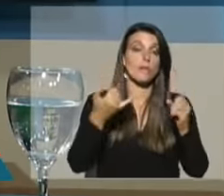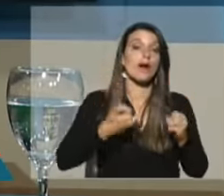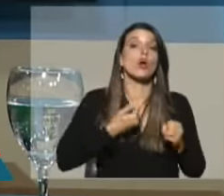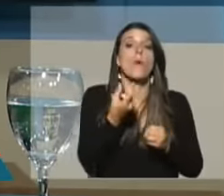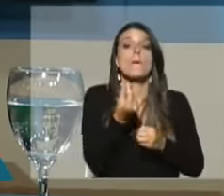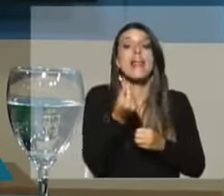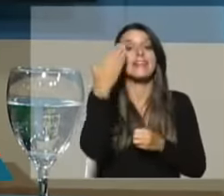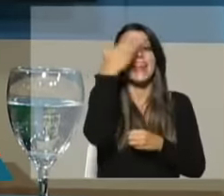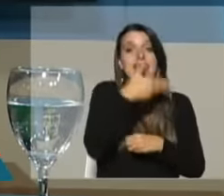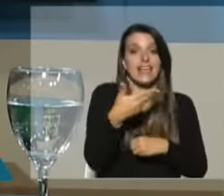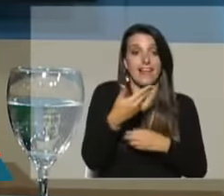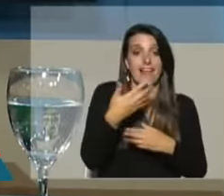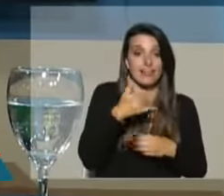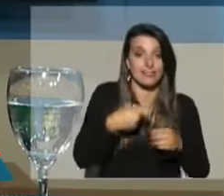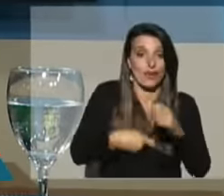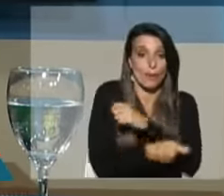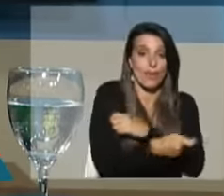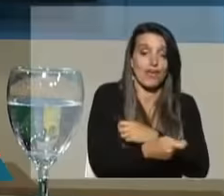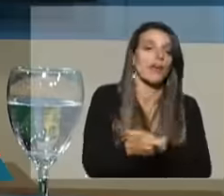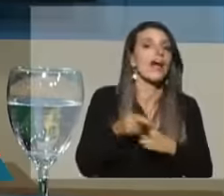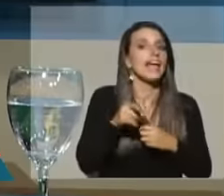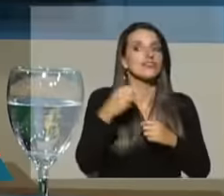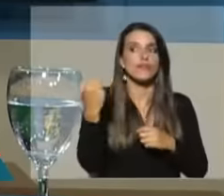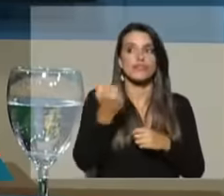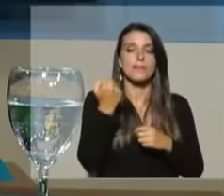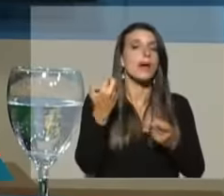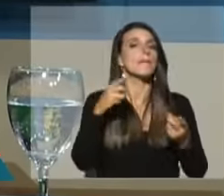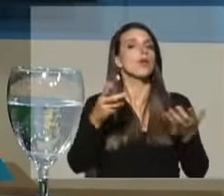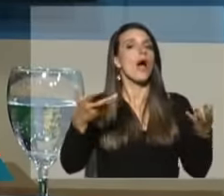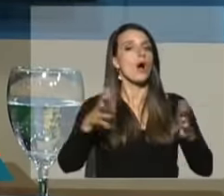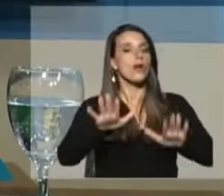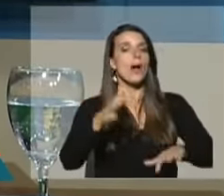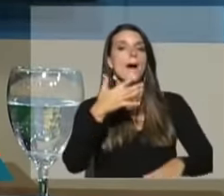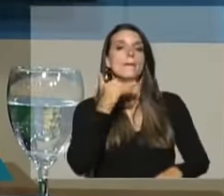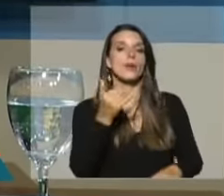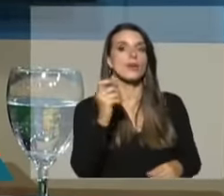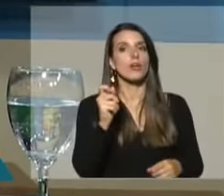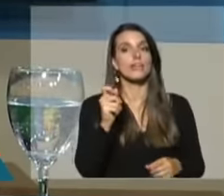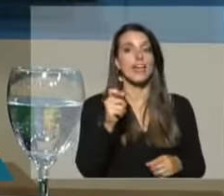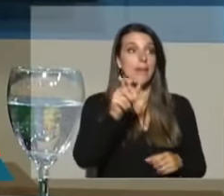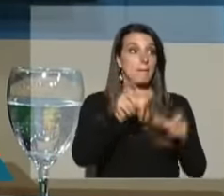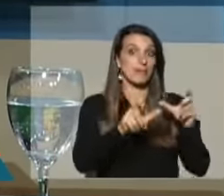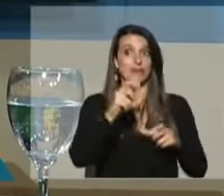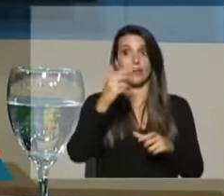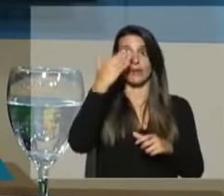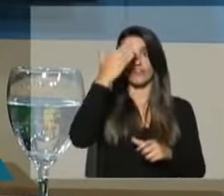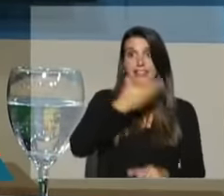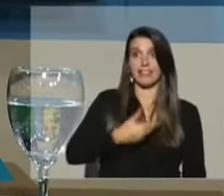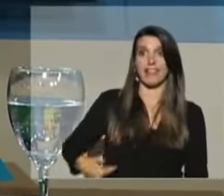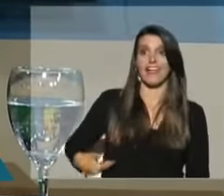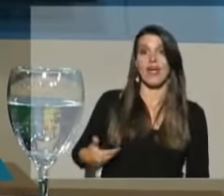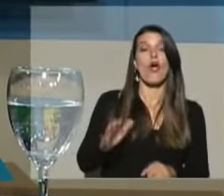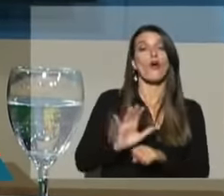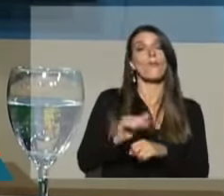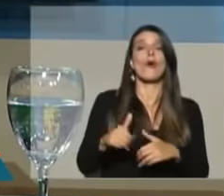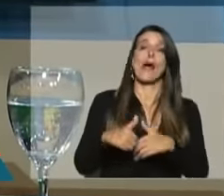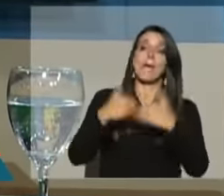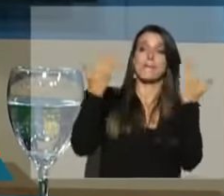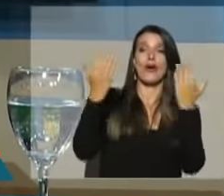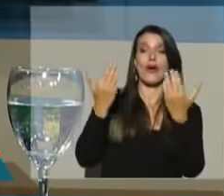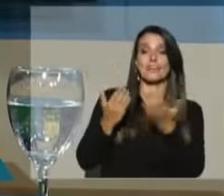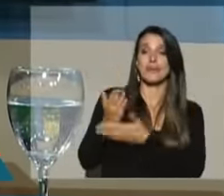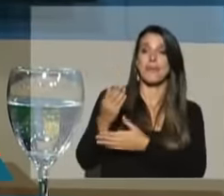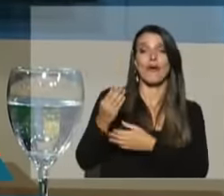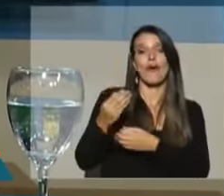Y realmente es ahí donde debemos de apuntar. Ahora, que los campeones del déficit fiscal nos estén hablando de que no hay que ser